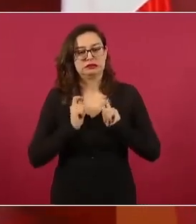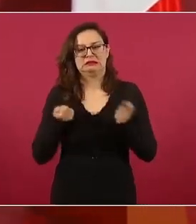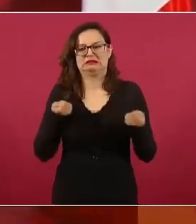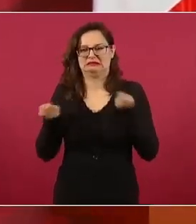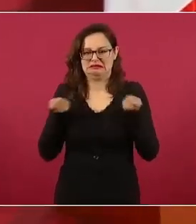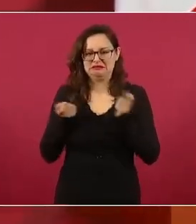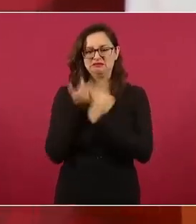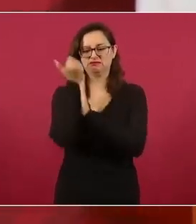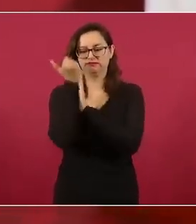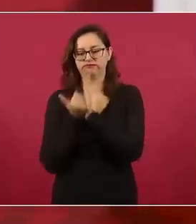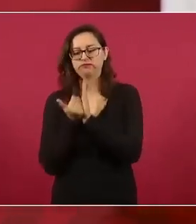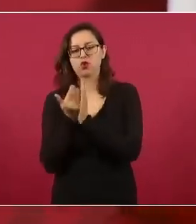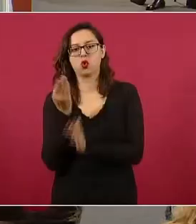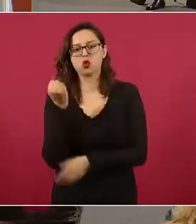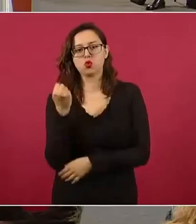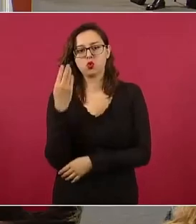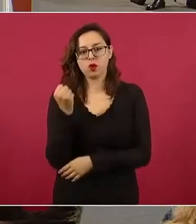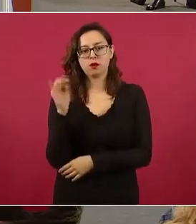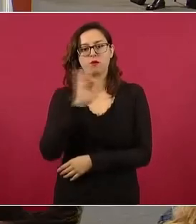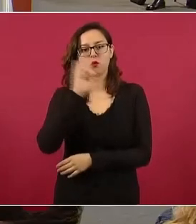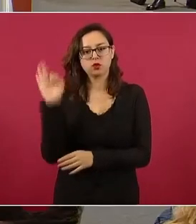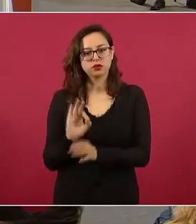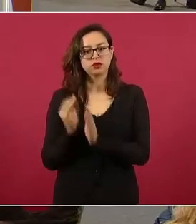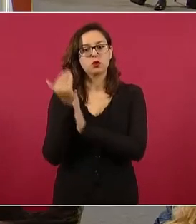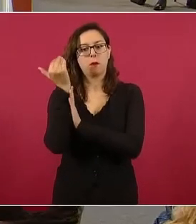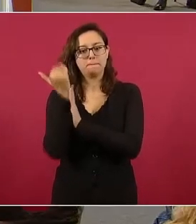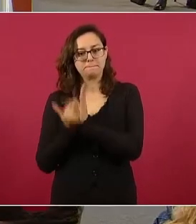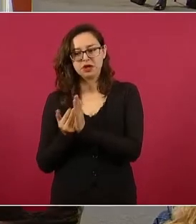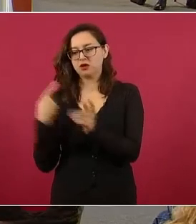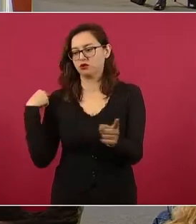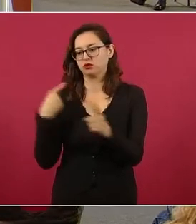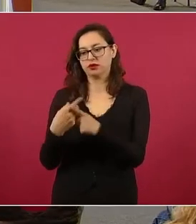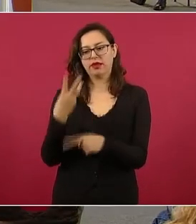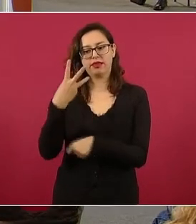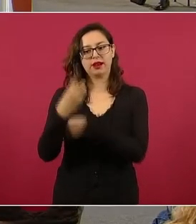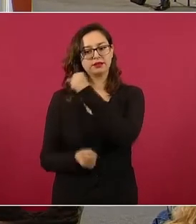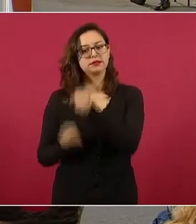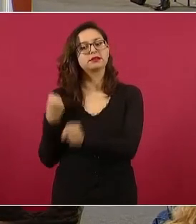desde que llegamos.